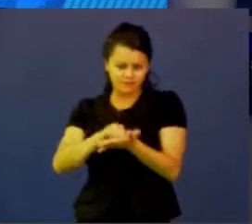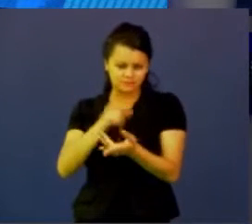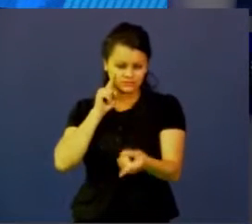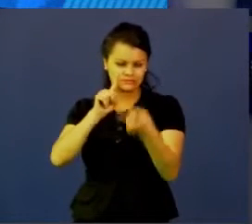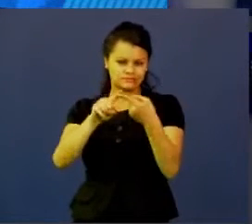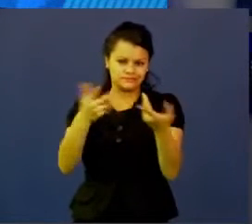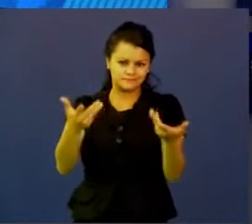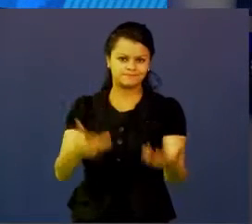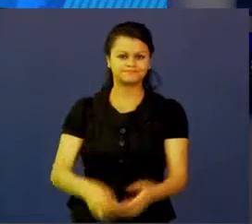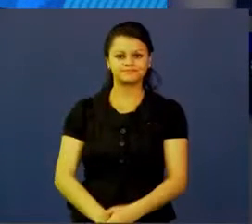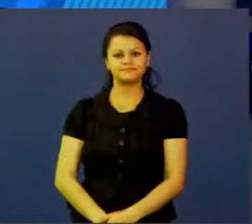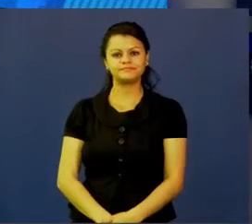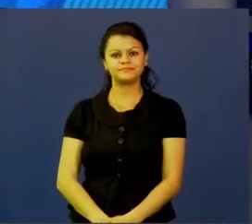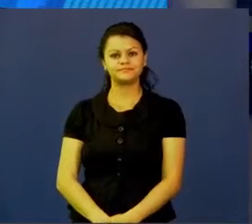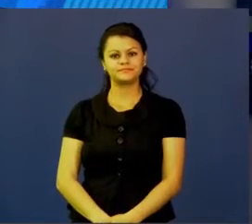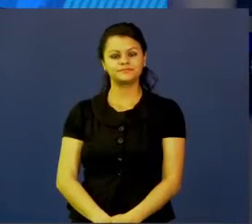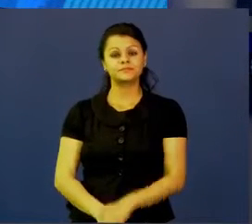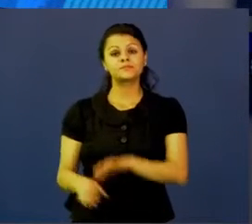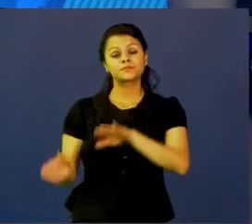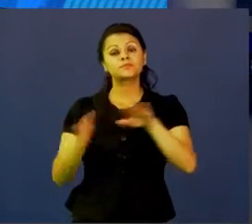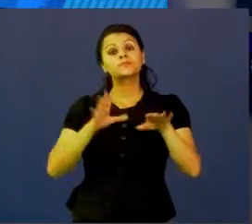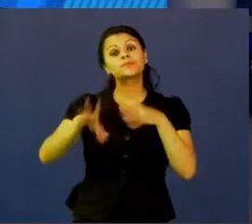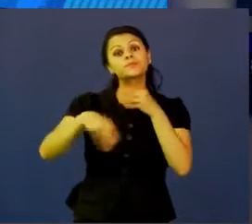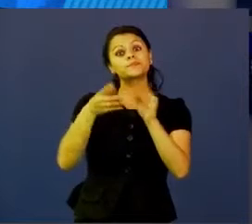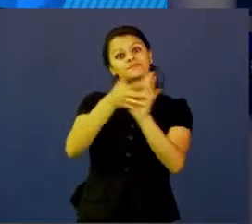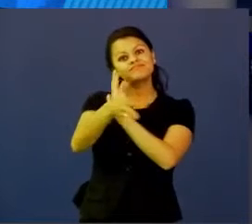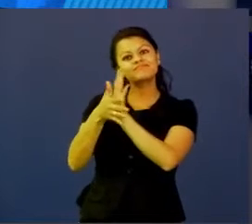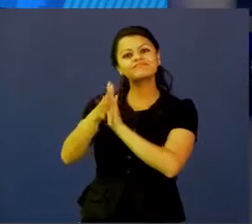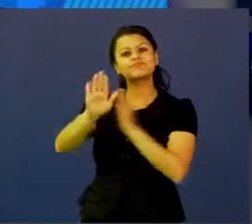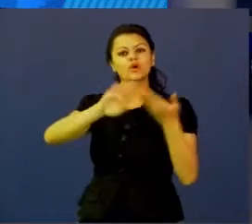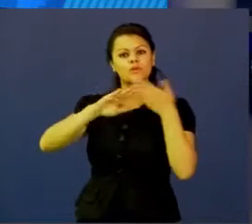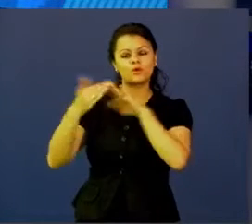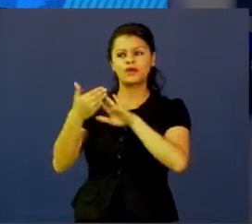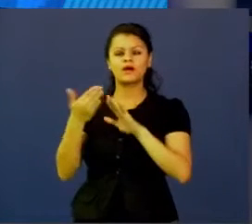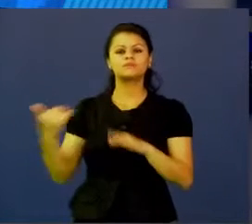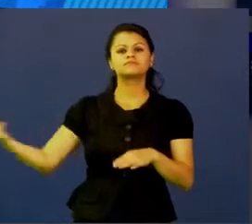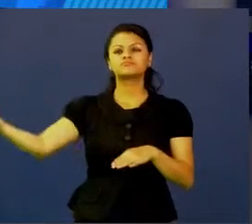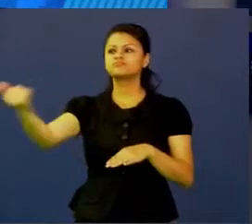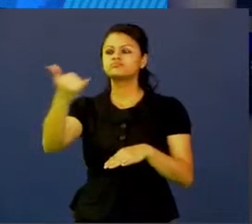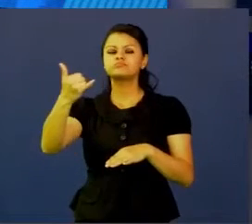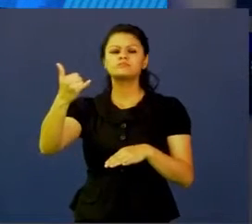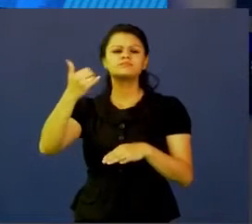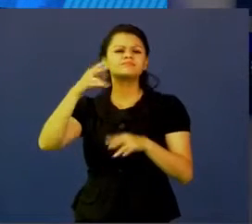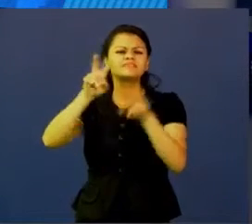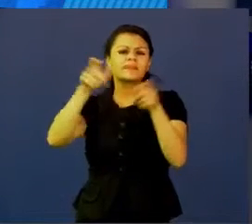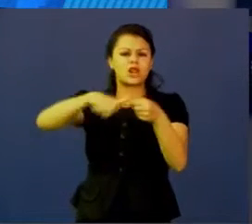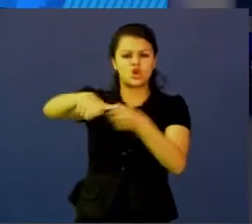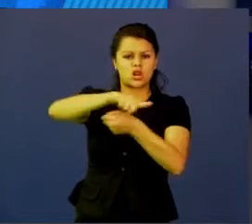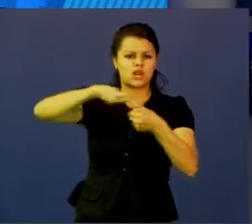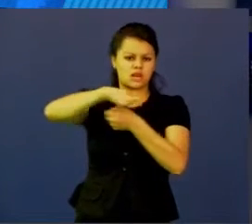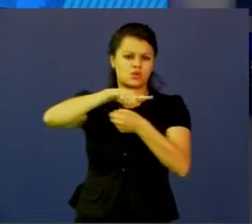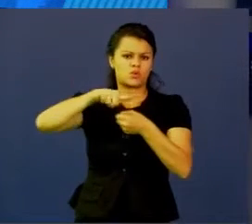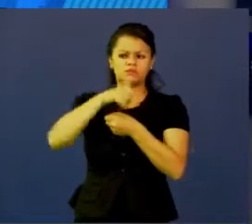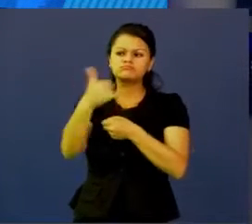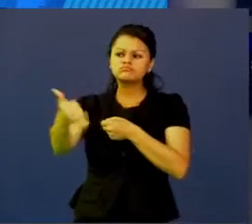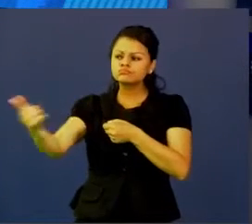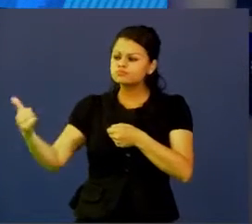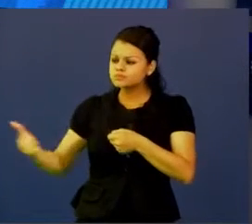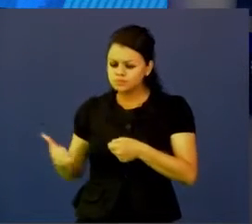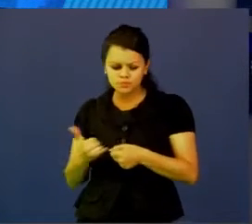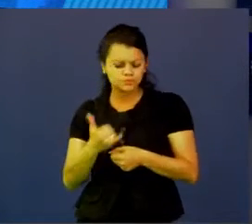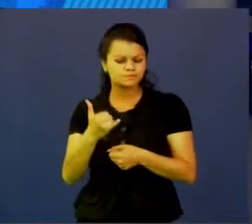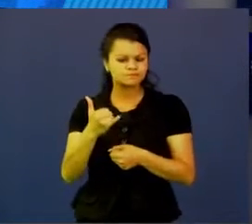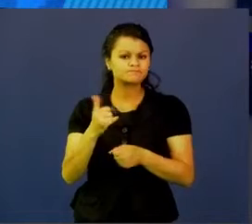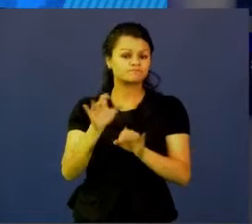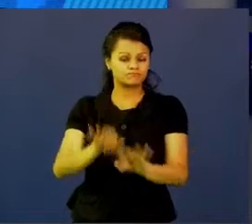También hablamos de las comunidades conectadas, hablamos de lo local, seguimos hablando de lo local como elemento fundamental y creemos que los niños